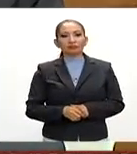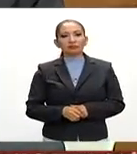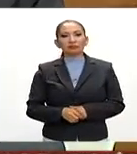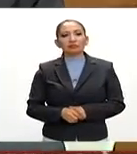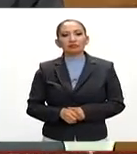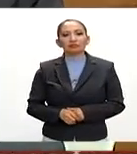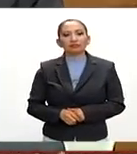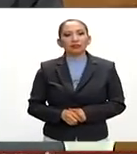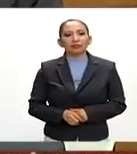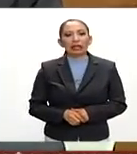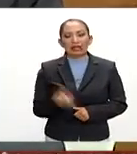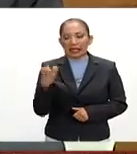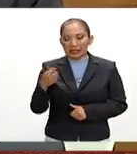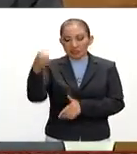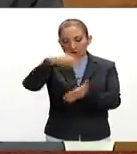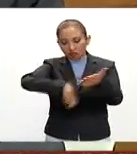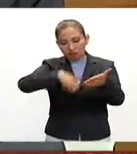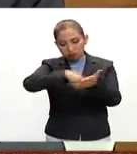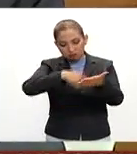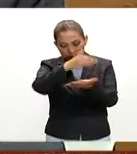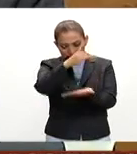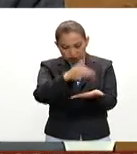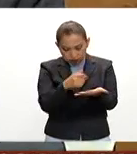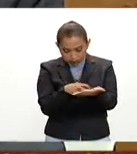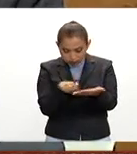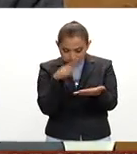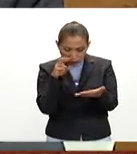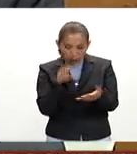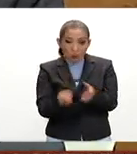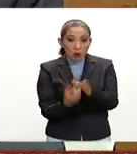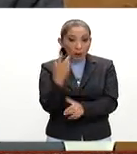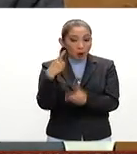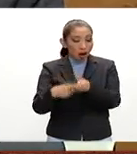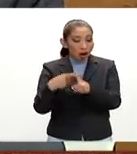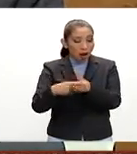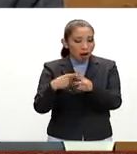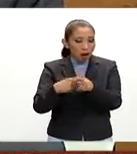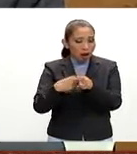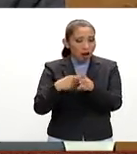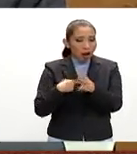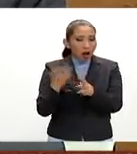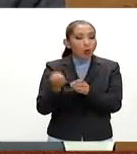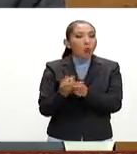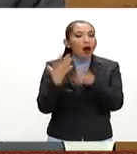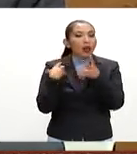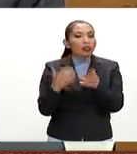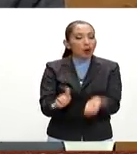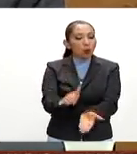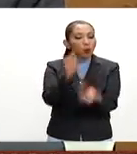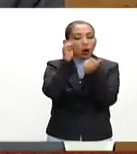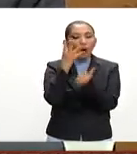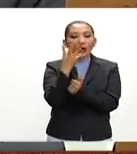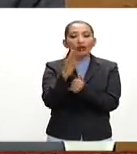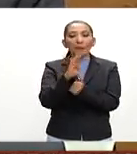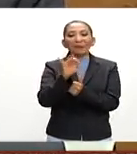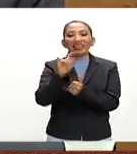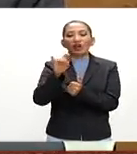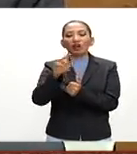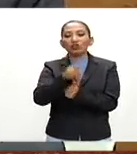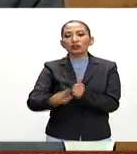estos ajustes nos llevan a un nuevo cálculo de ingresos presupuestales por 4 billones